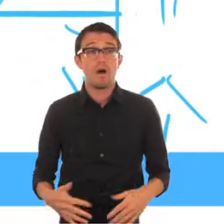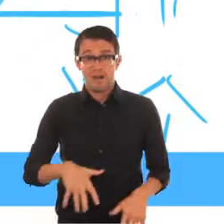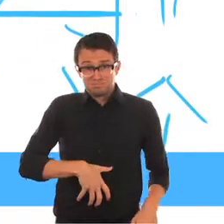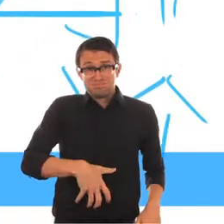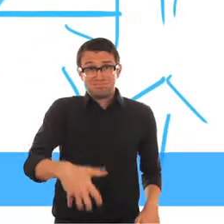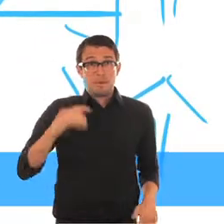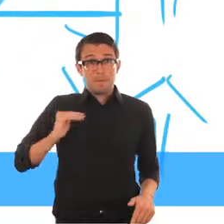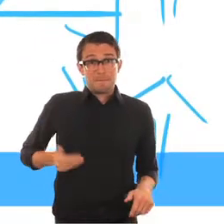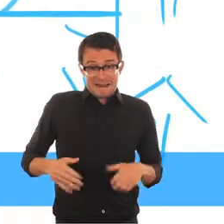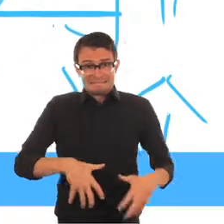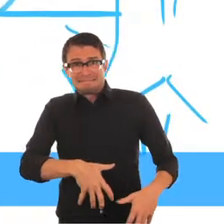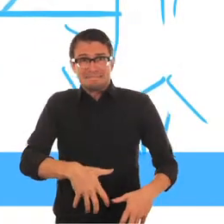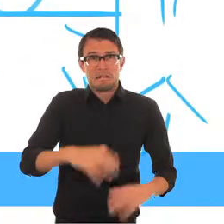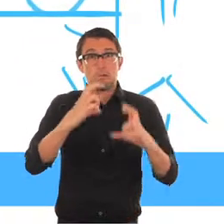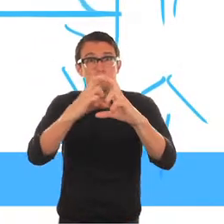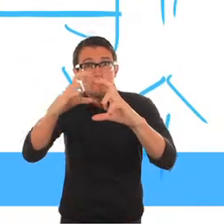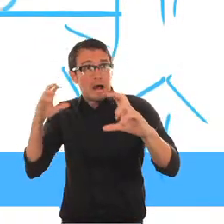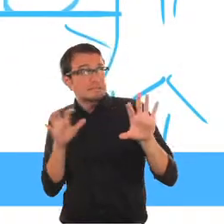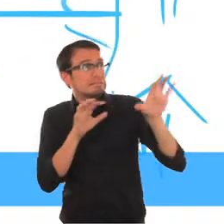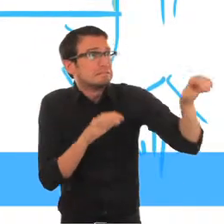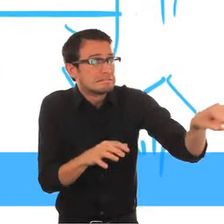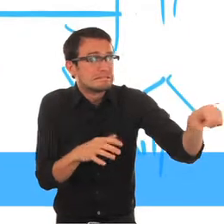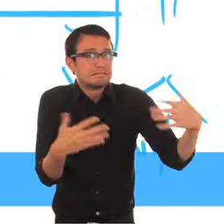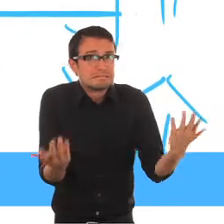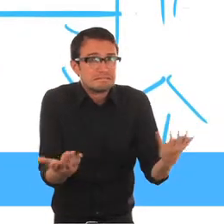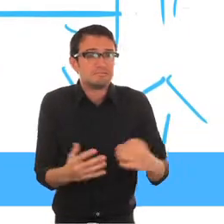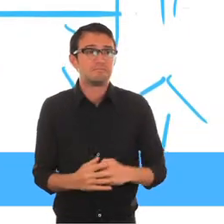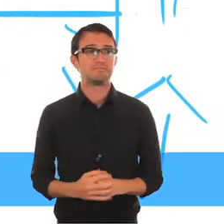mujer con un embarazo avanzado que trata de alcanzar un autobús.